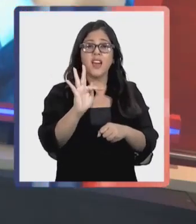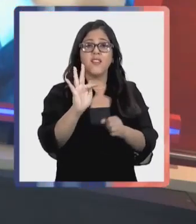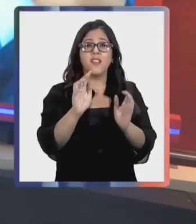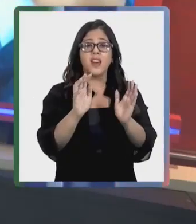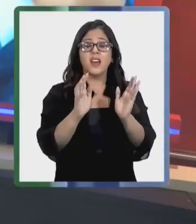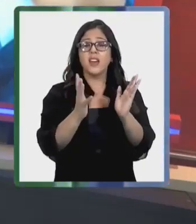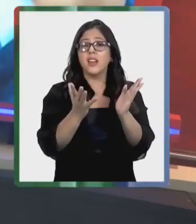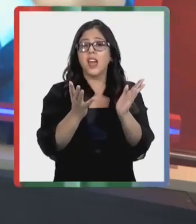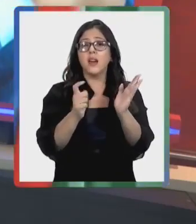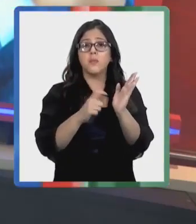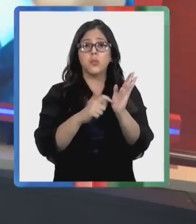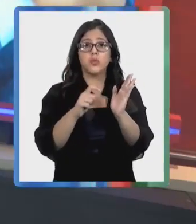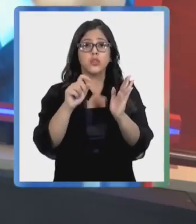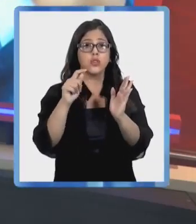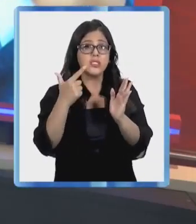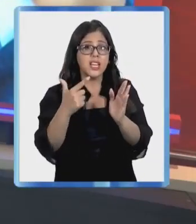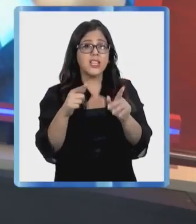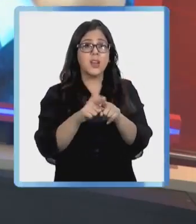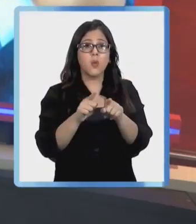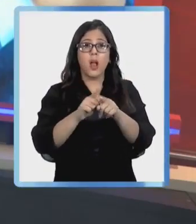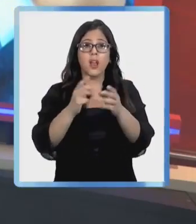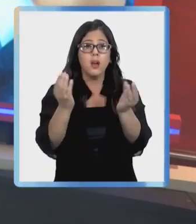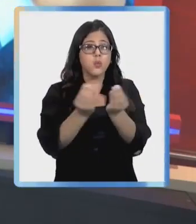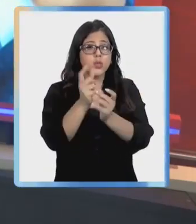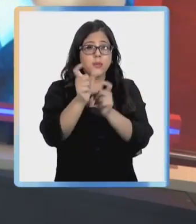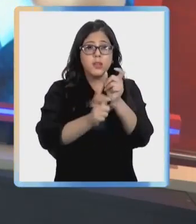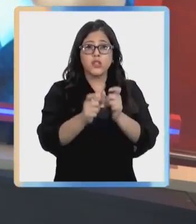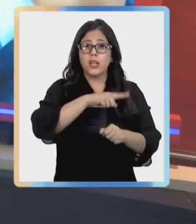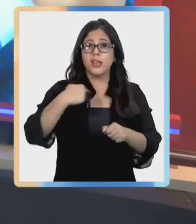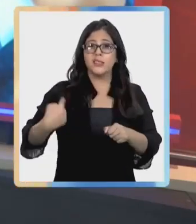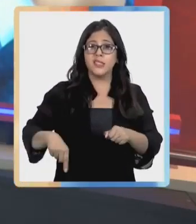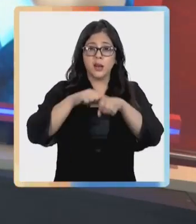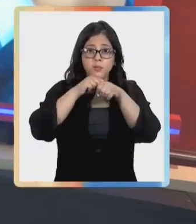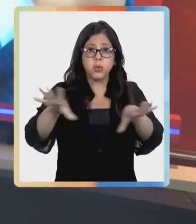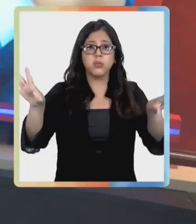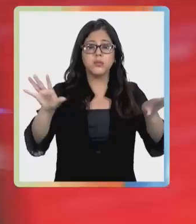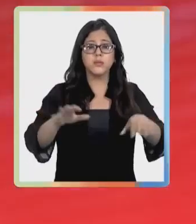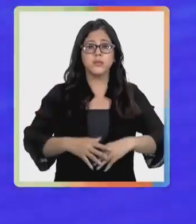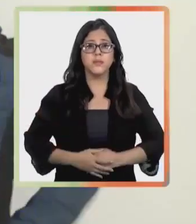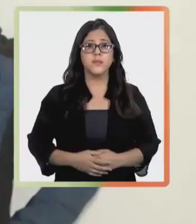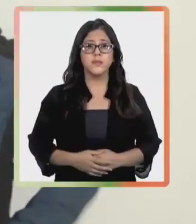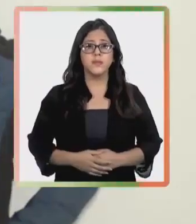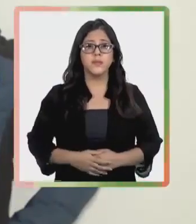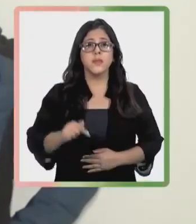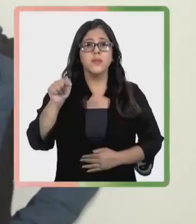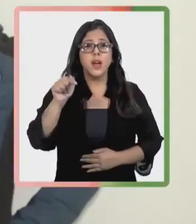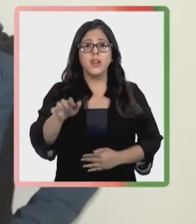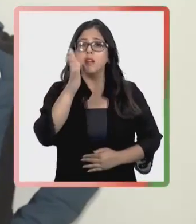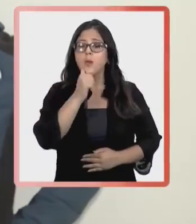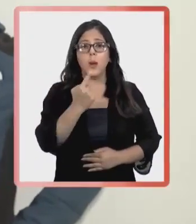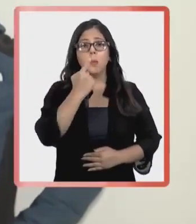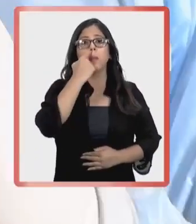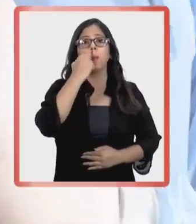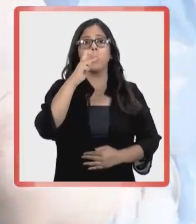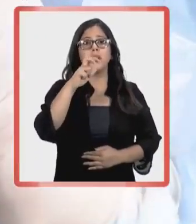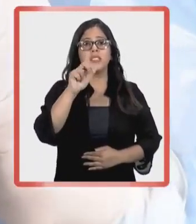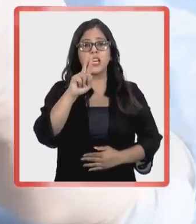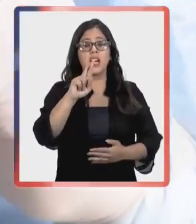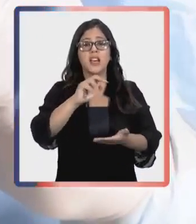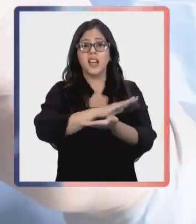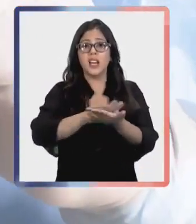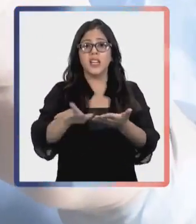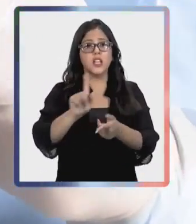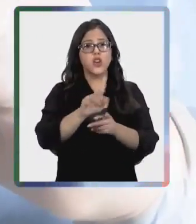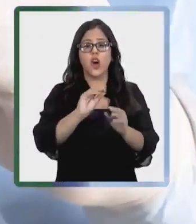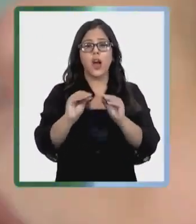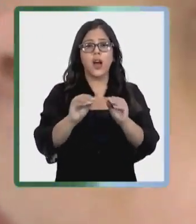desatado un récord de contagios en China. Y TV Patagonia con el informe. No se practican más PCR gratuitos.